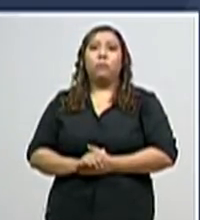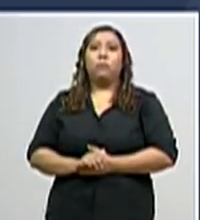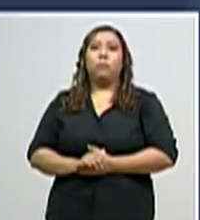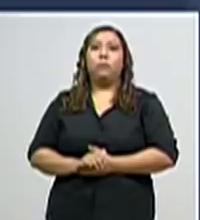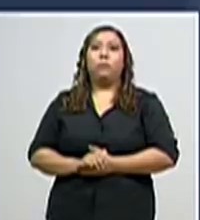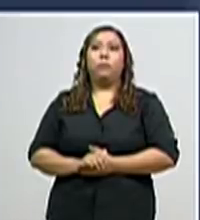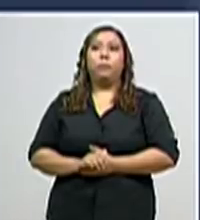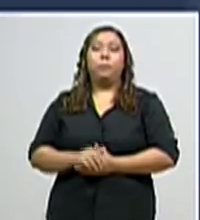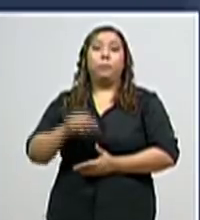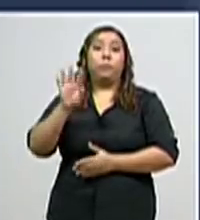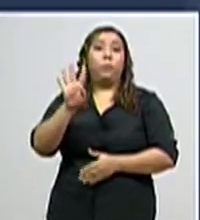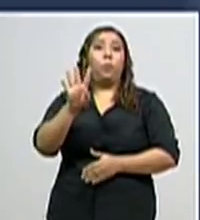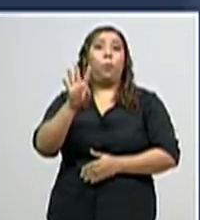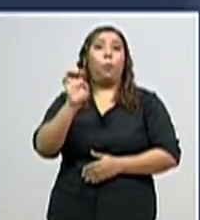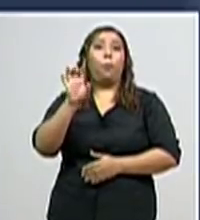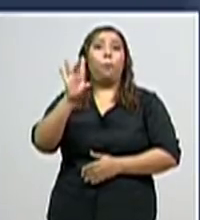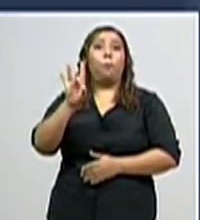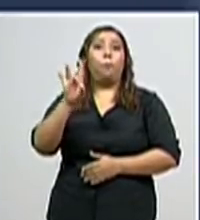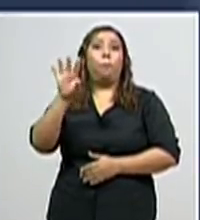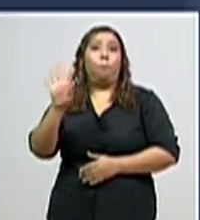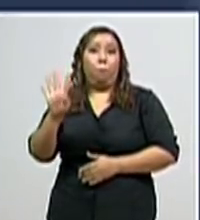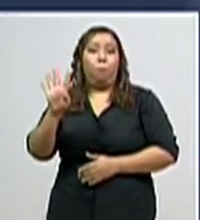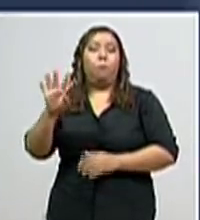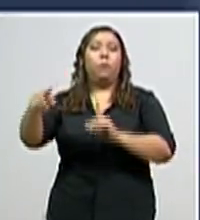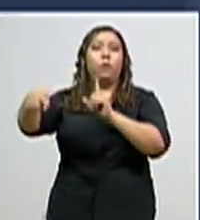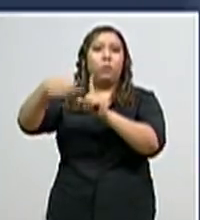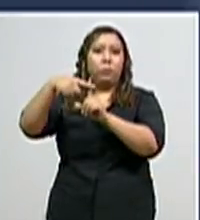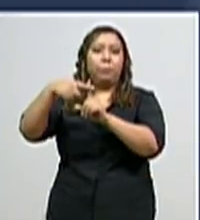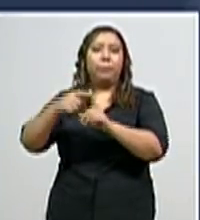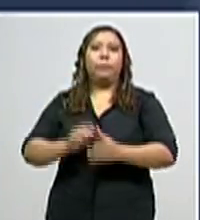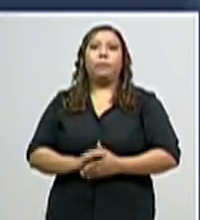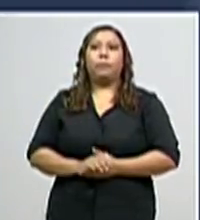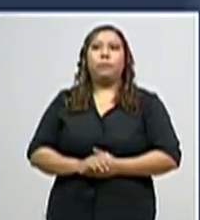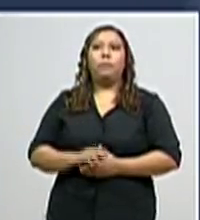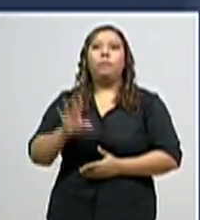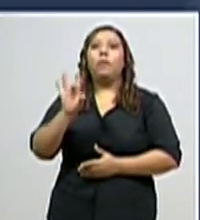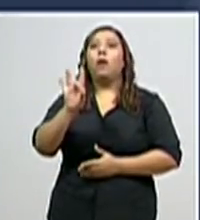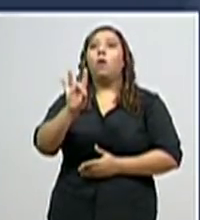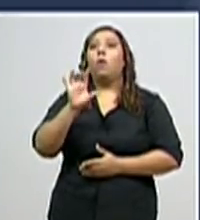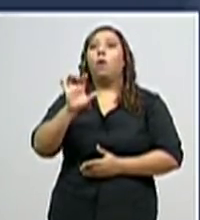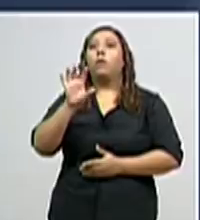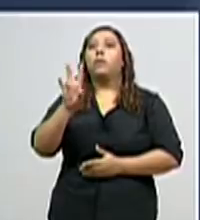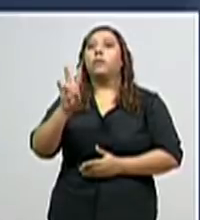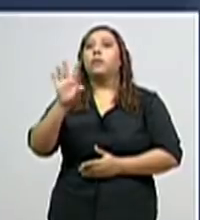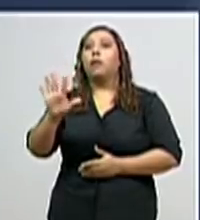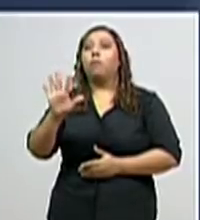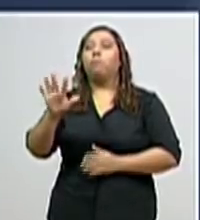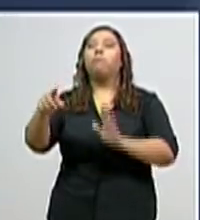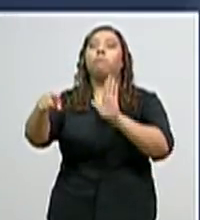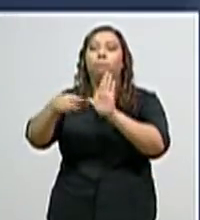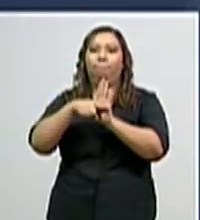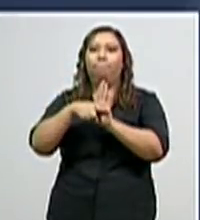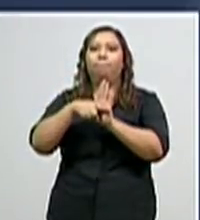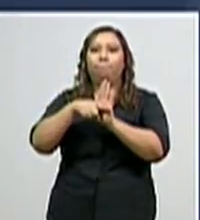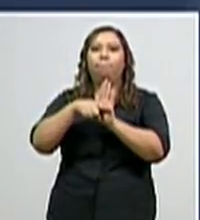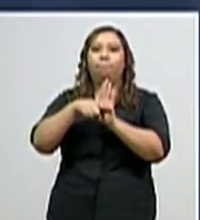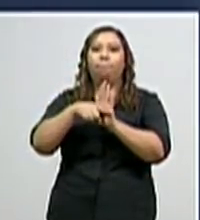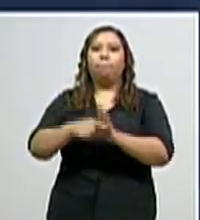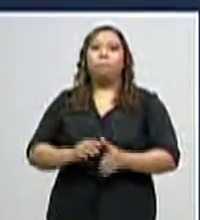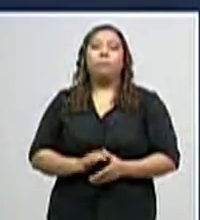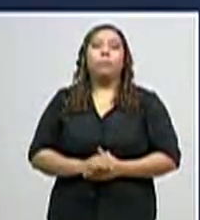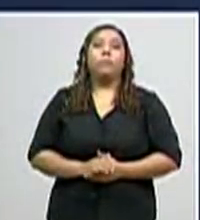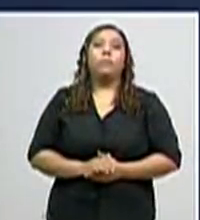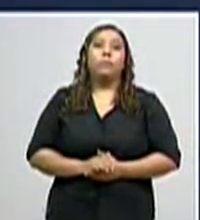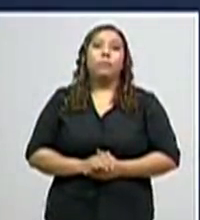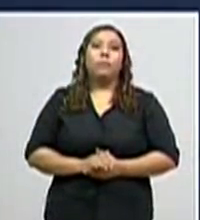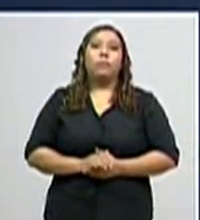estas, 484 dieron un resultado positivo y 875 un resultado negativo.